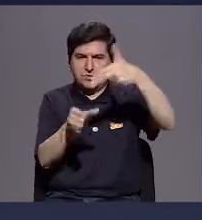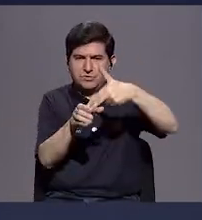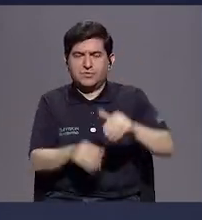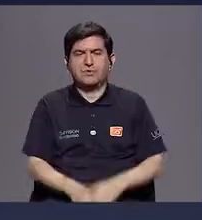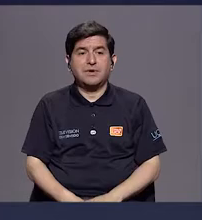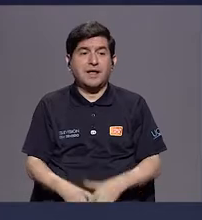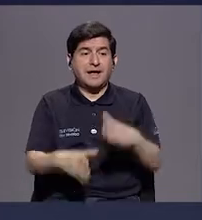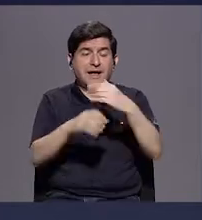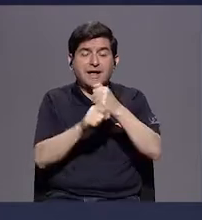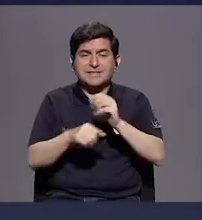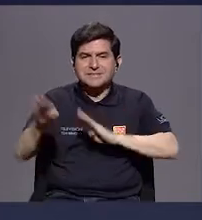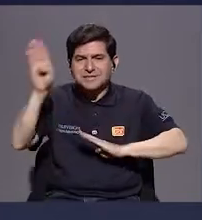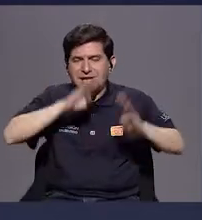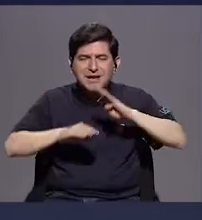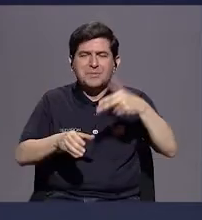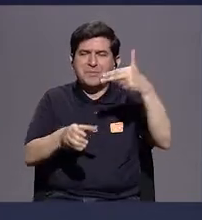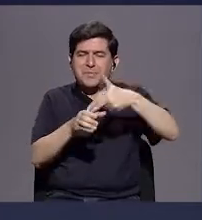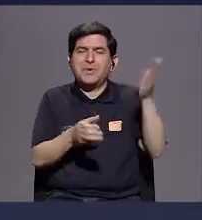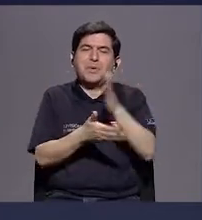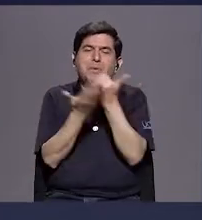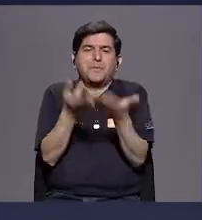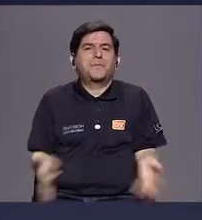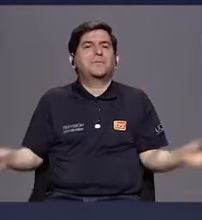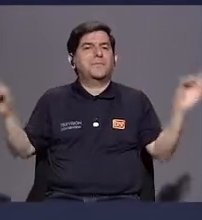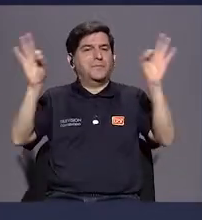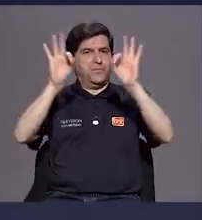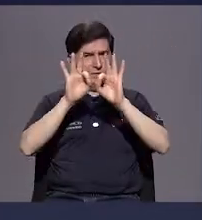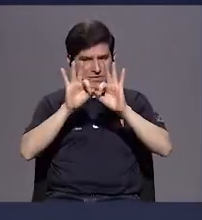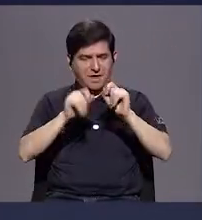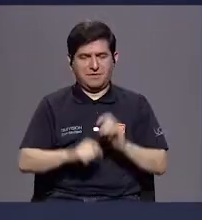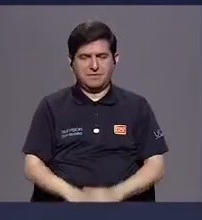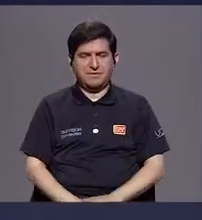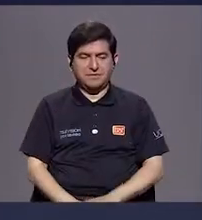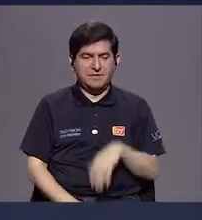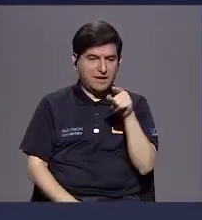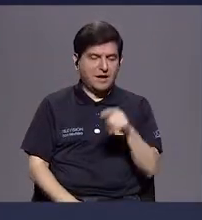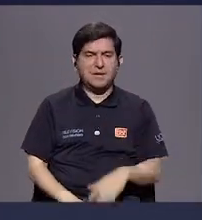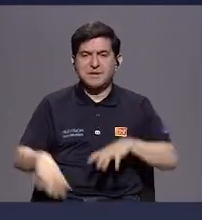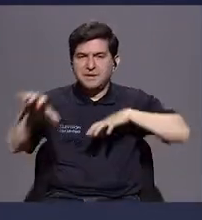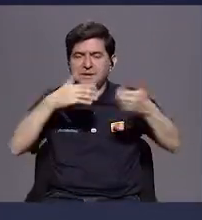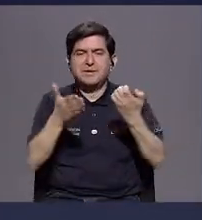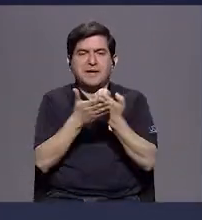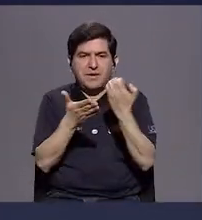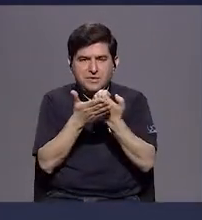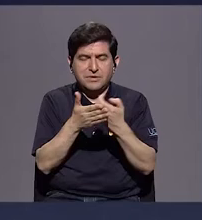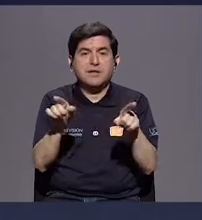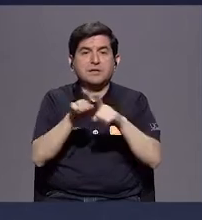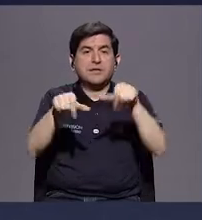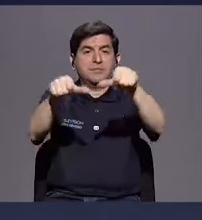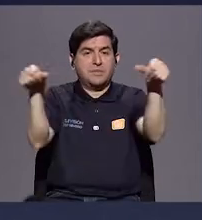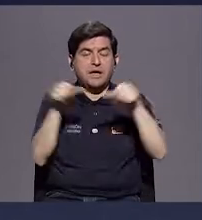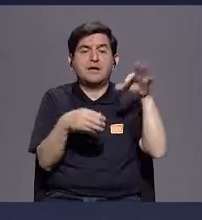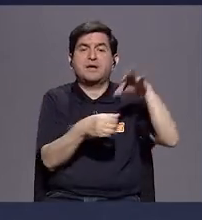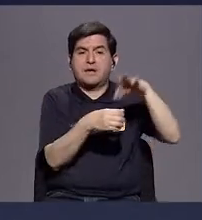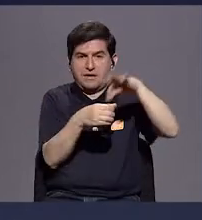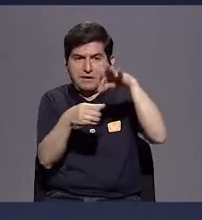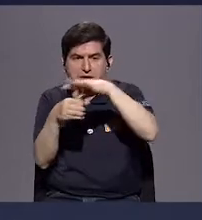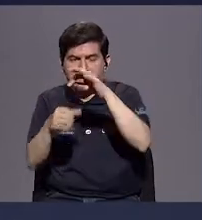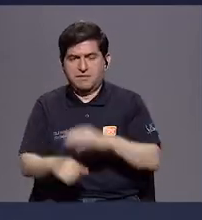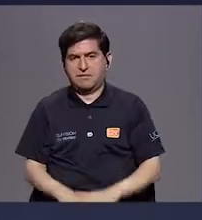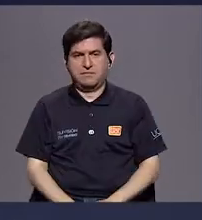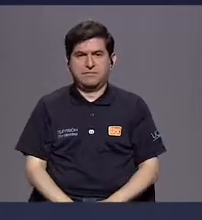biocombustibles sería una parte importante de generación y reactivación económica, incluso en sectores agropecuarios,